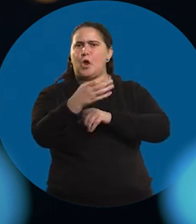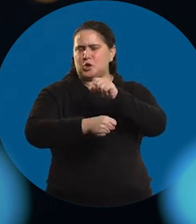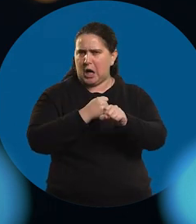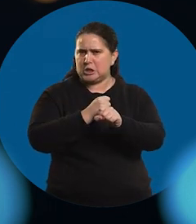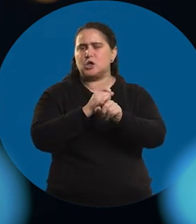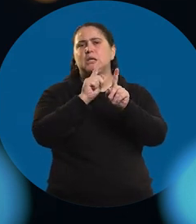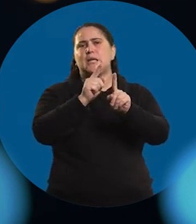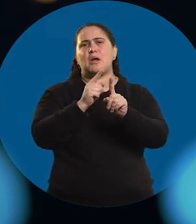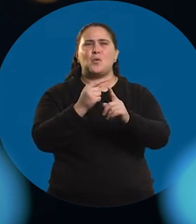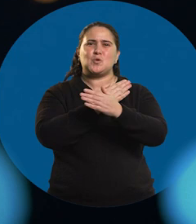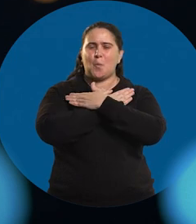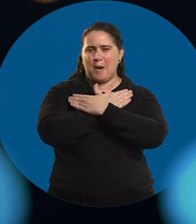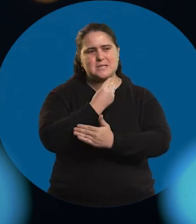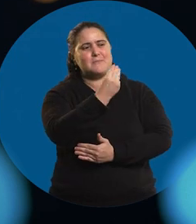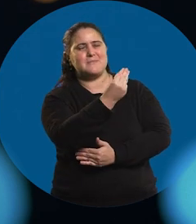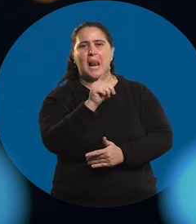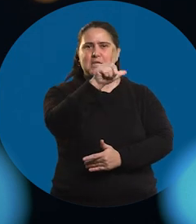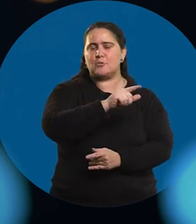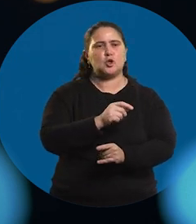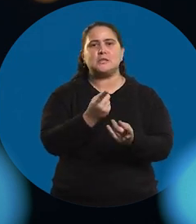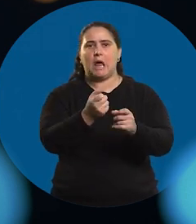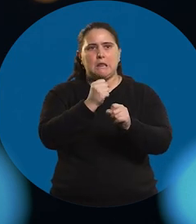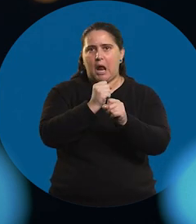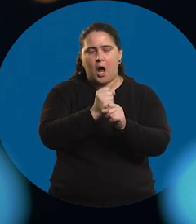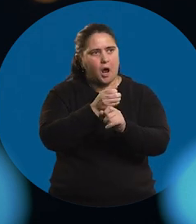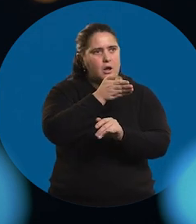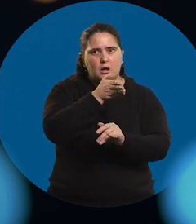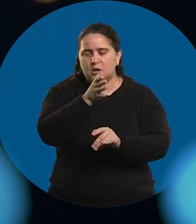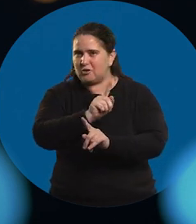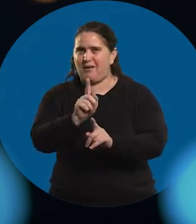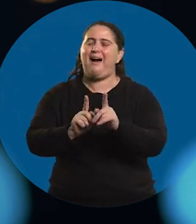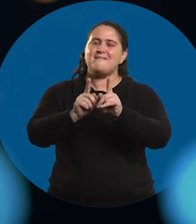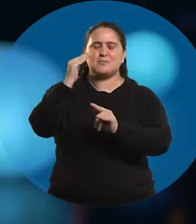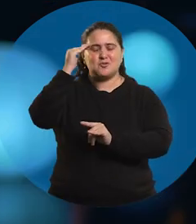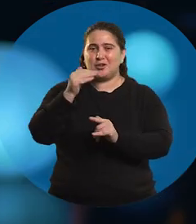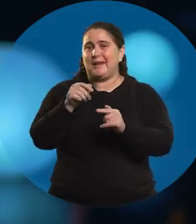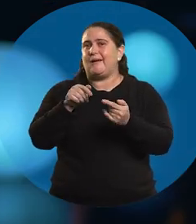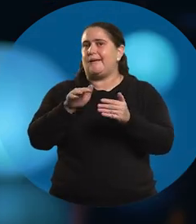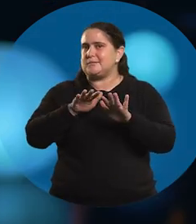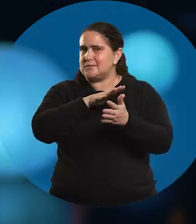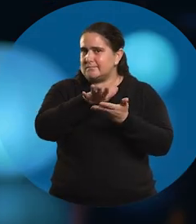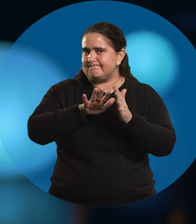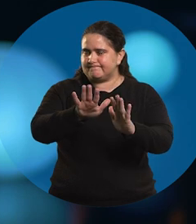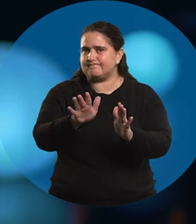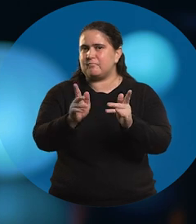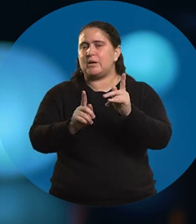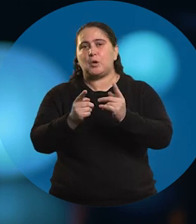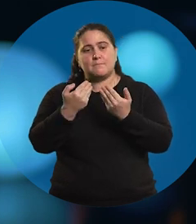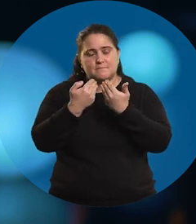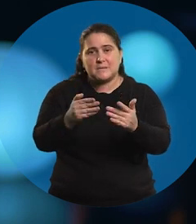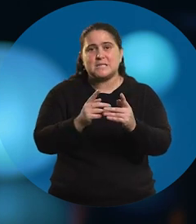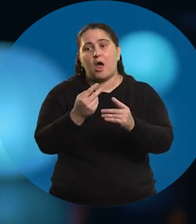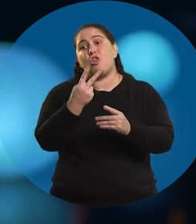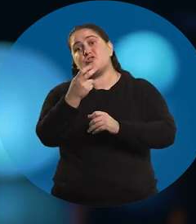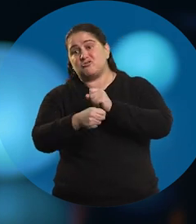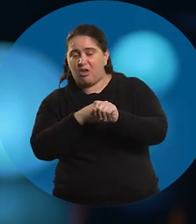cuatro años. Y hacer alguna suplencia, algunos liceos, pero no tener que trabajar. Que muchas veces los profes nos pasa eso, ¿no? Esto